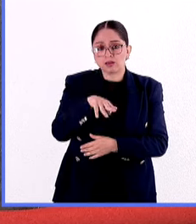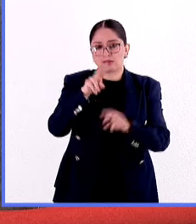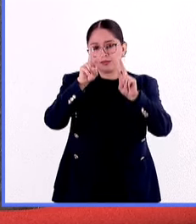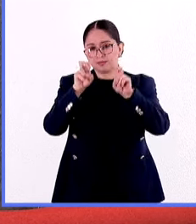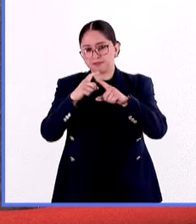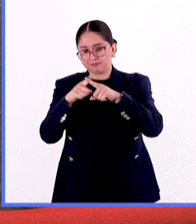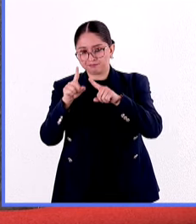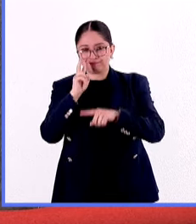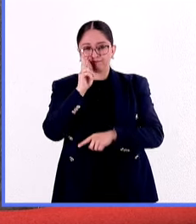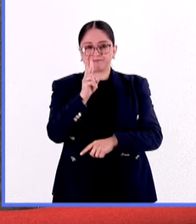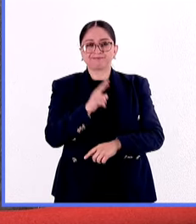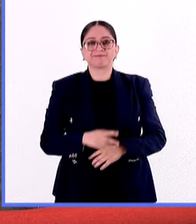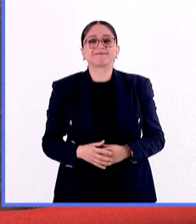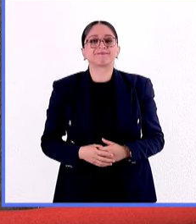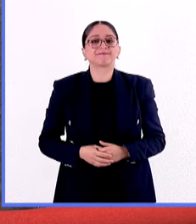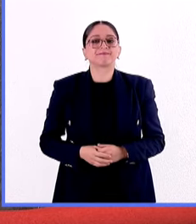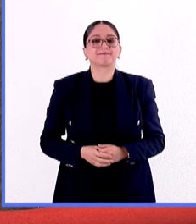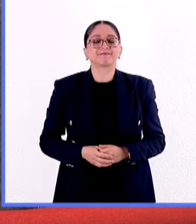Acompáñenos.